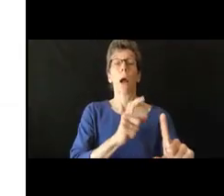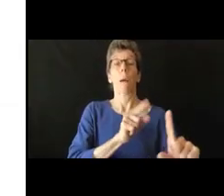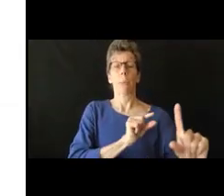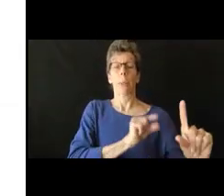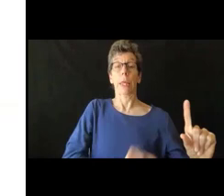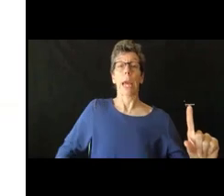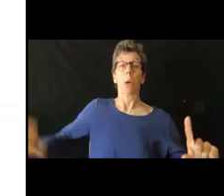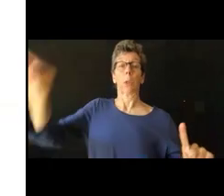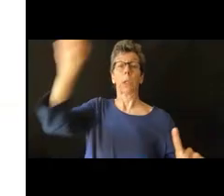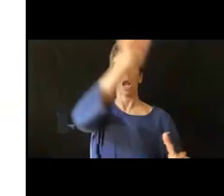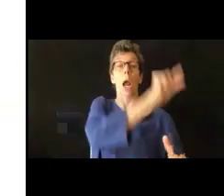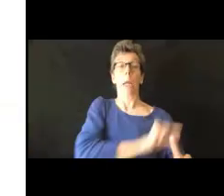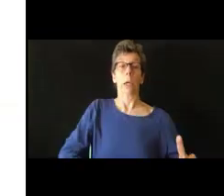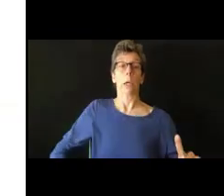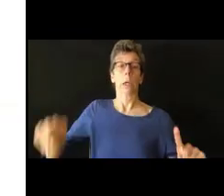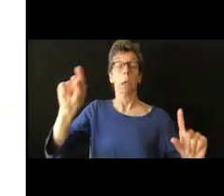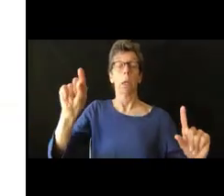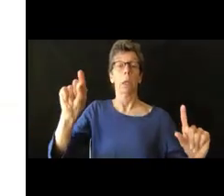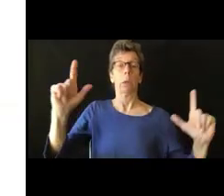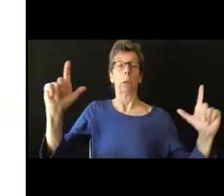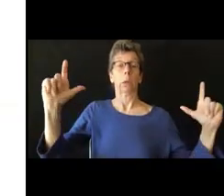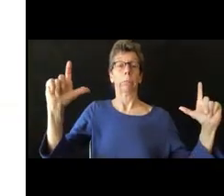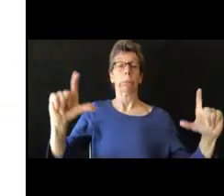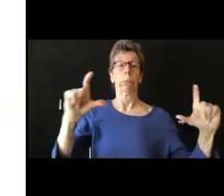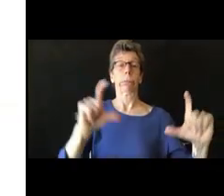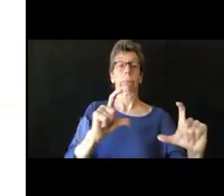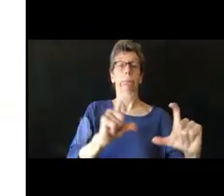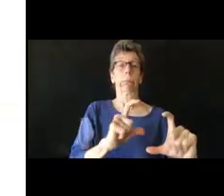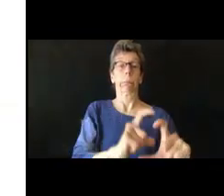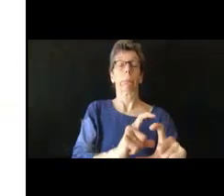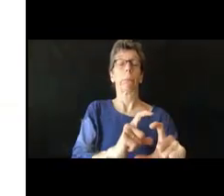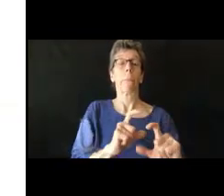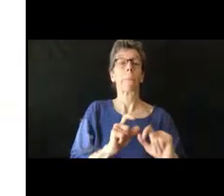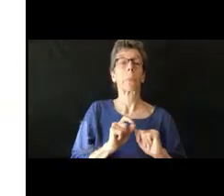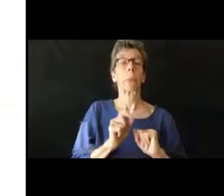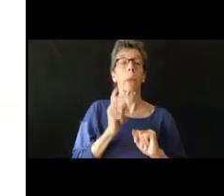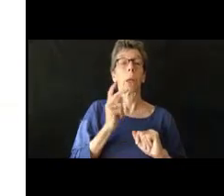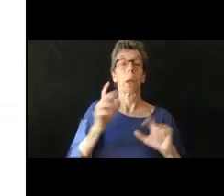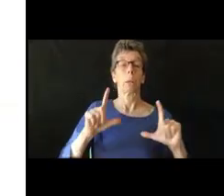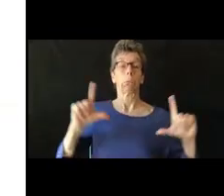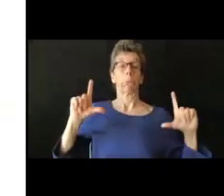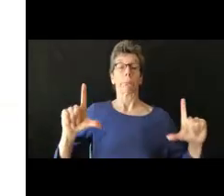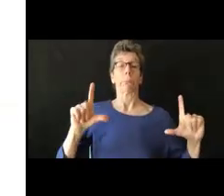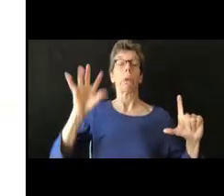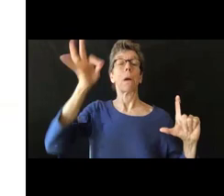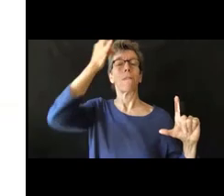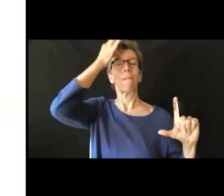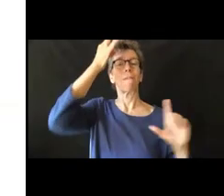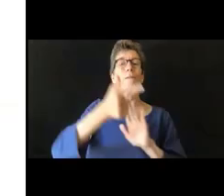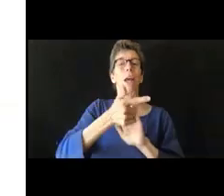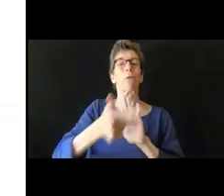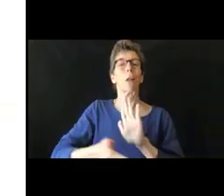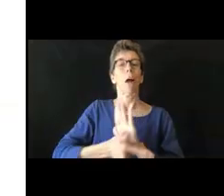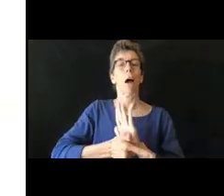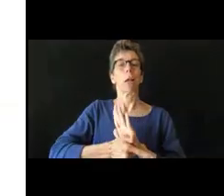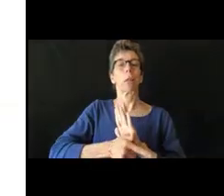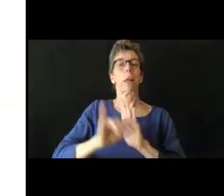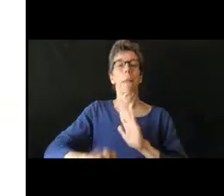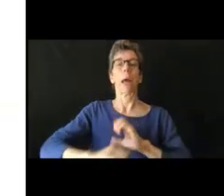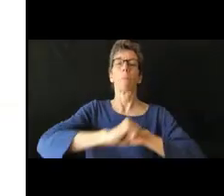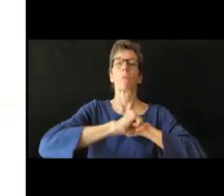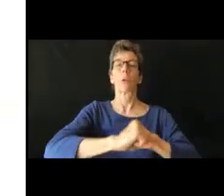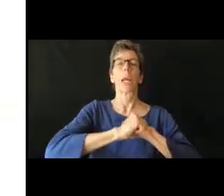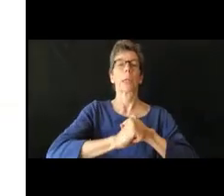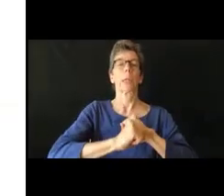empezamos desde afuera hacia adentro, empezamos con nuestras leyes federales que también protegen a nuestros estudiantes